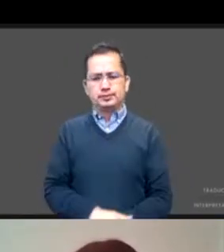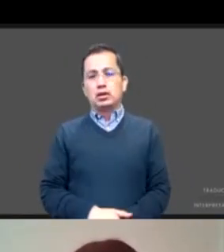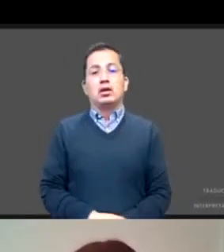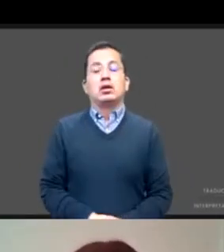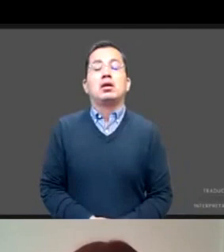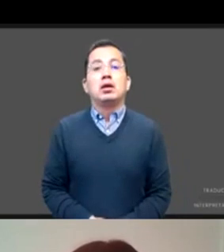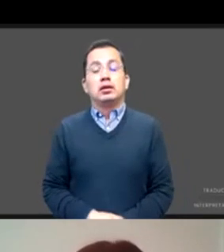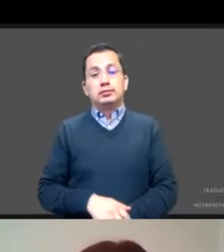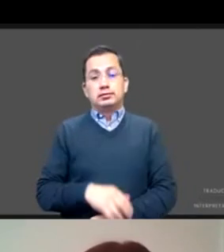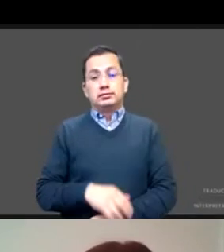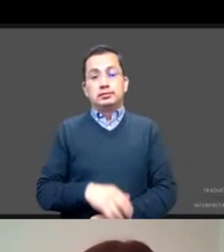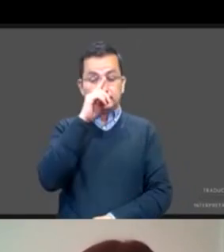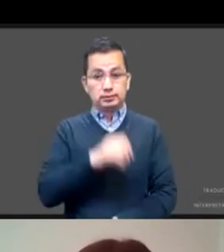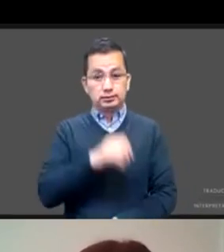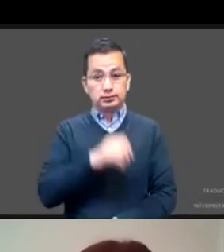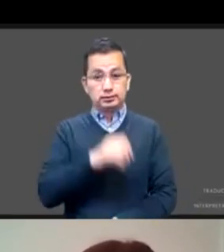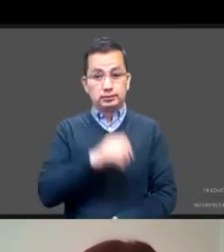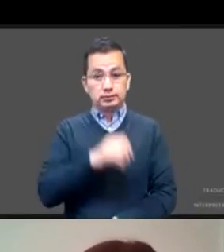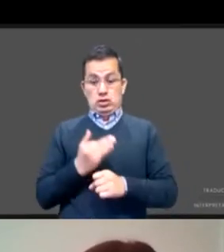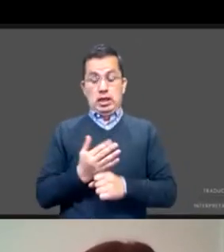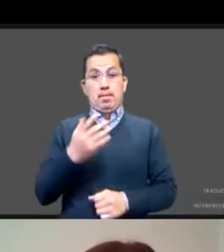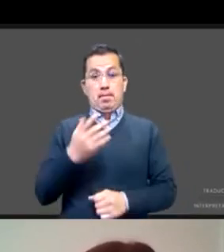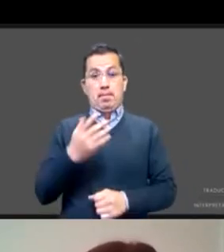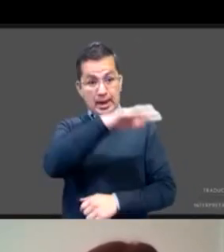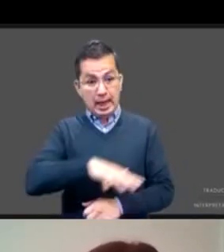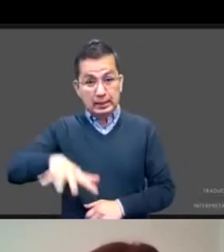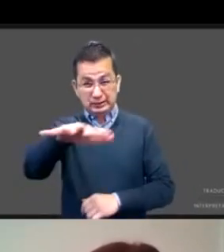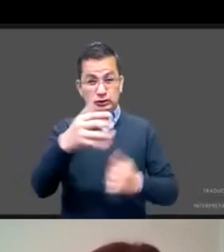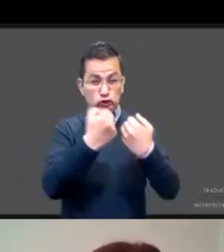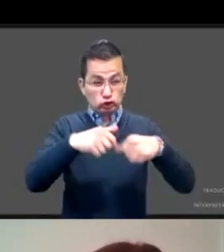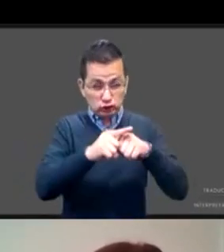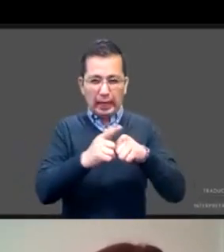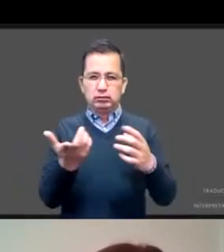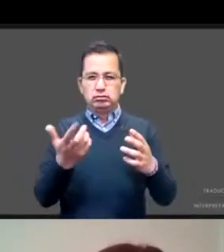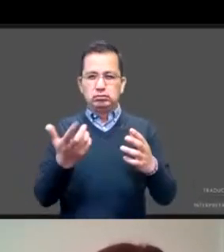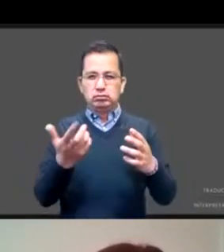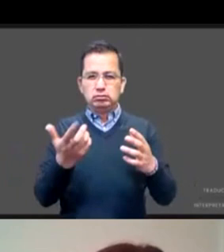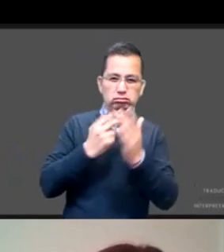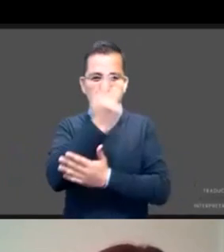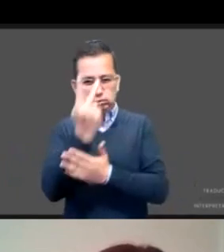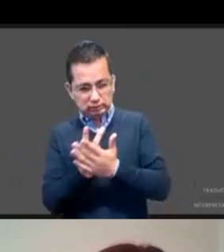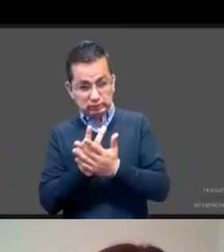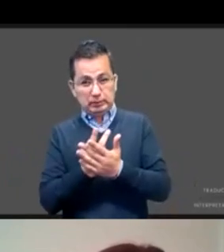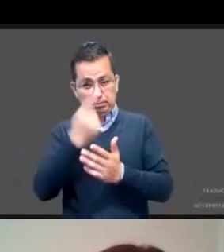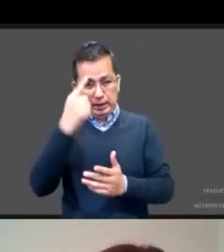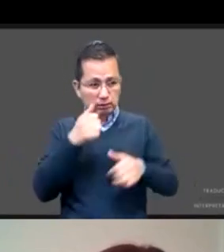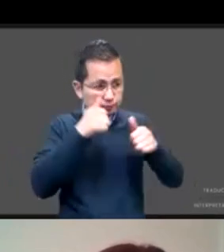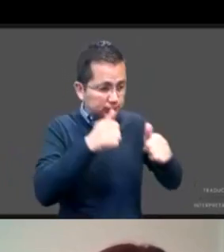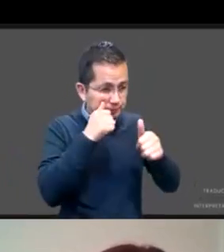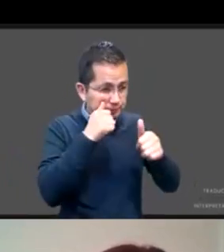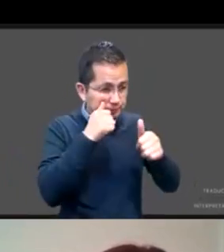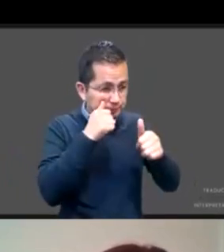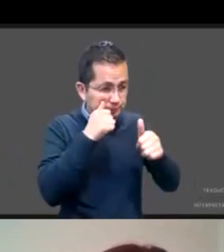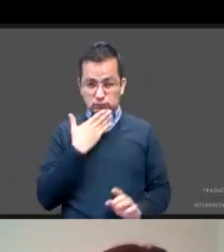sociales que necesitamos ir desarrollando, ¿son suficientes de las que están hoy o hay que profundizar en algunos otros temas?